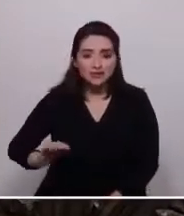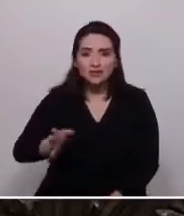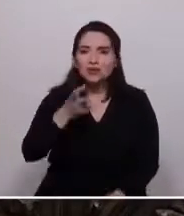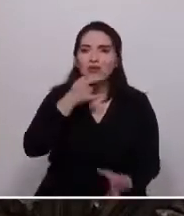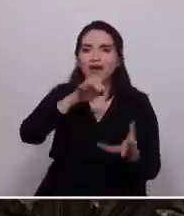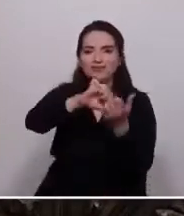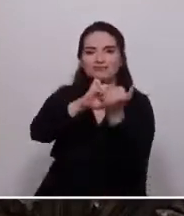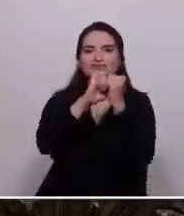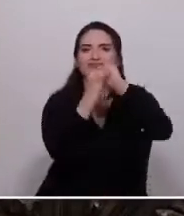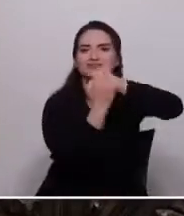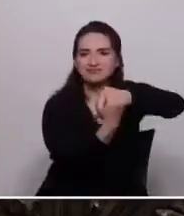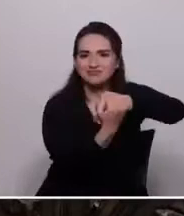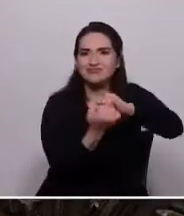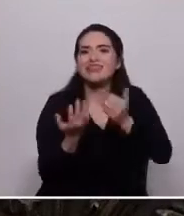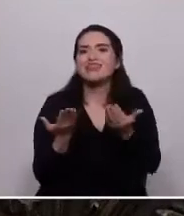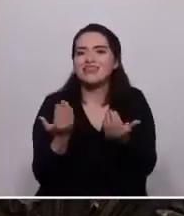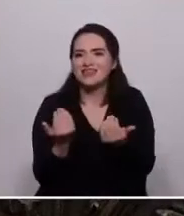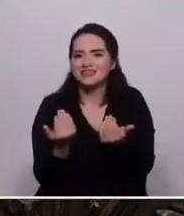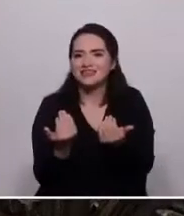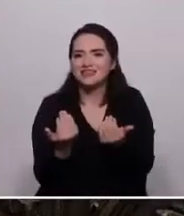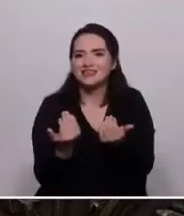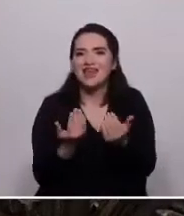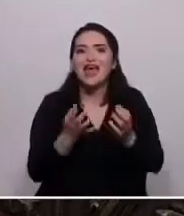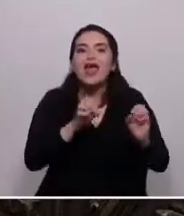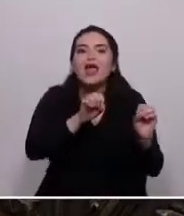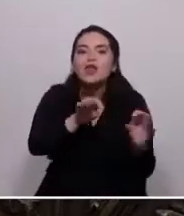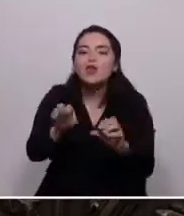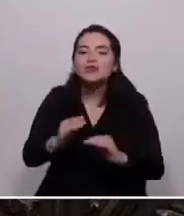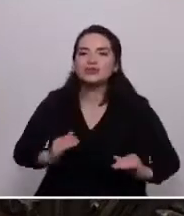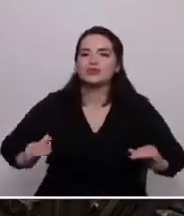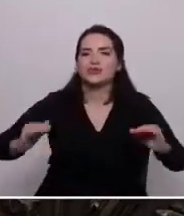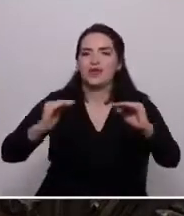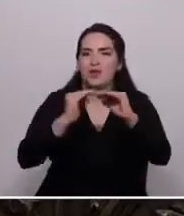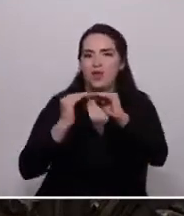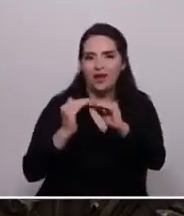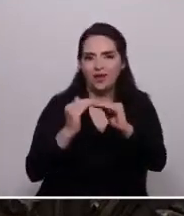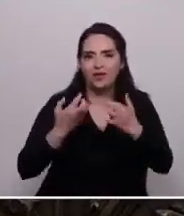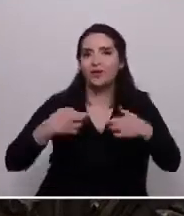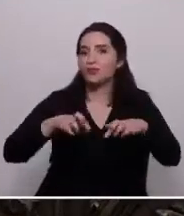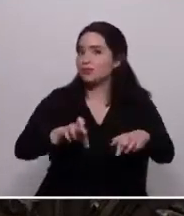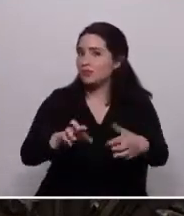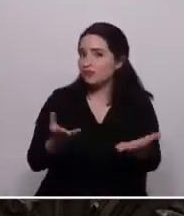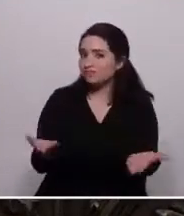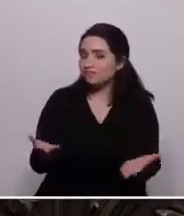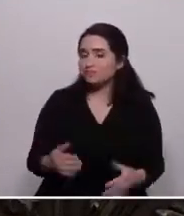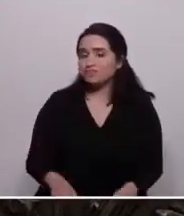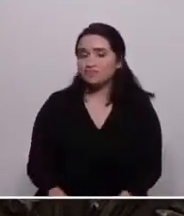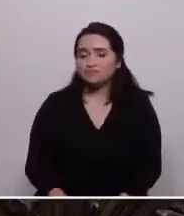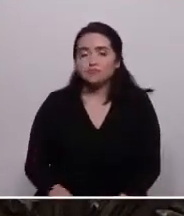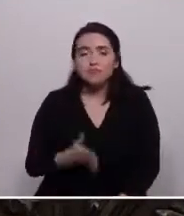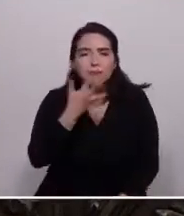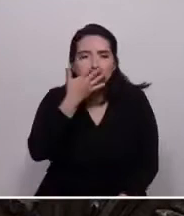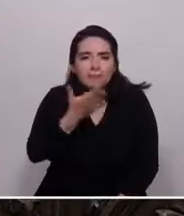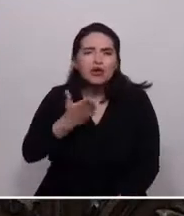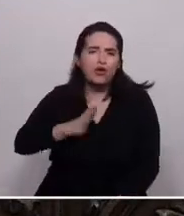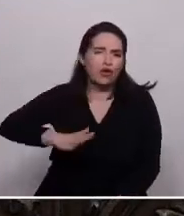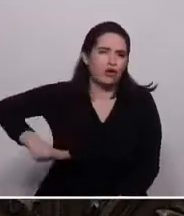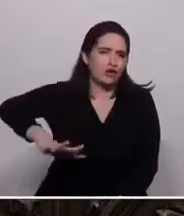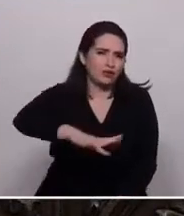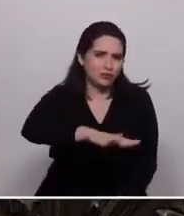razonables para recibir educación de igualdad de oportunidades y en las mejores condiciones,